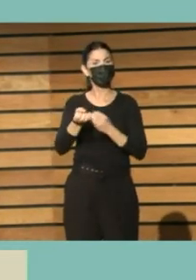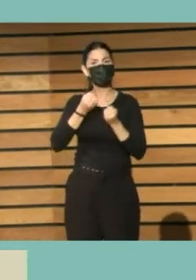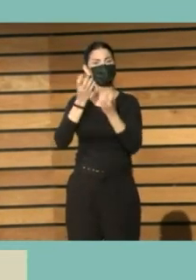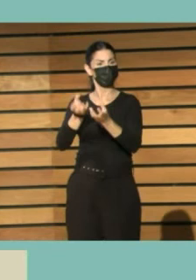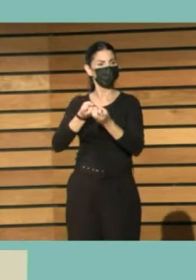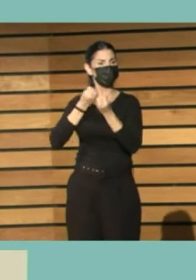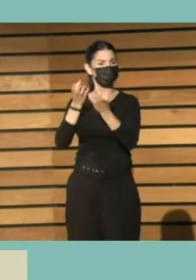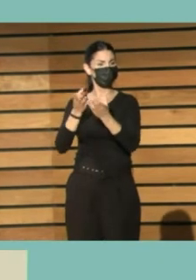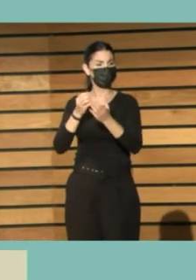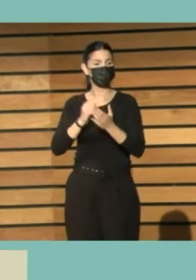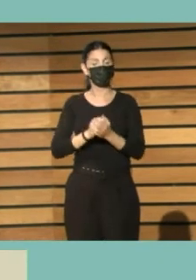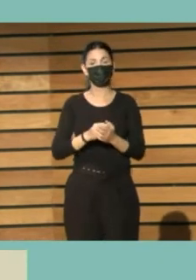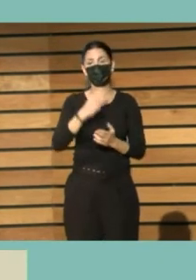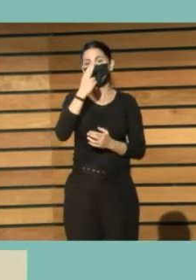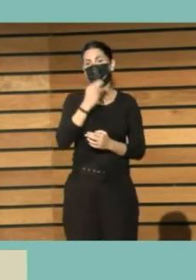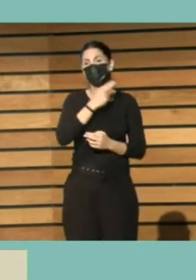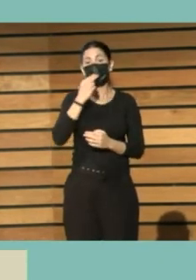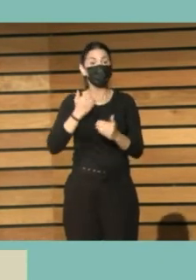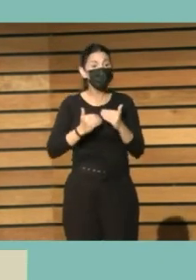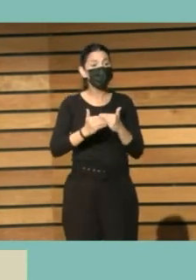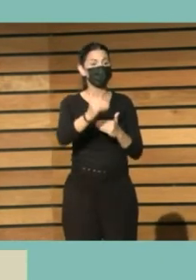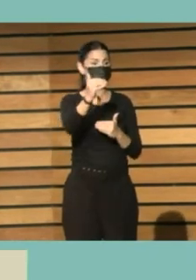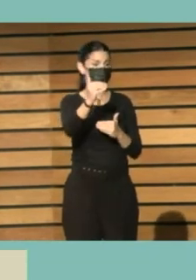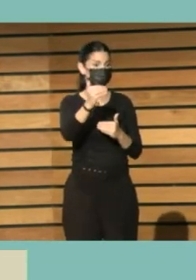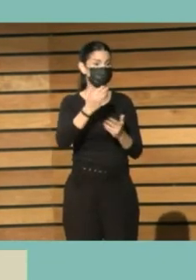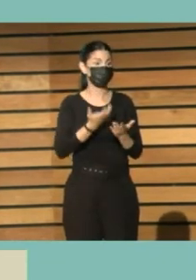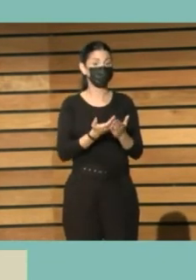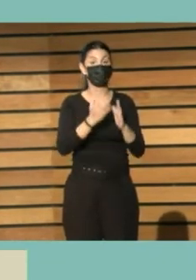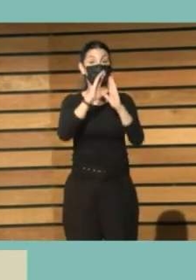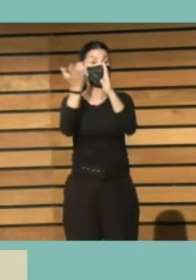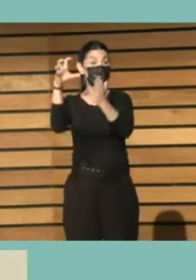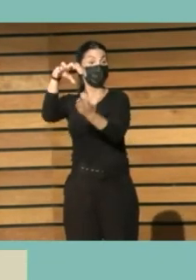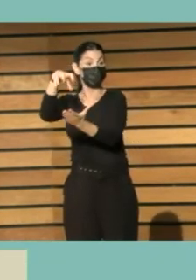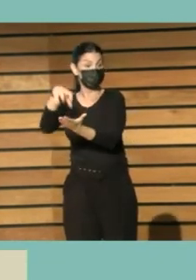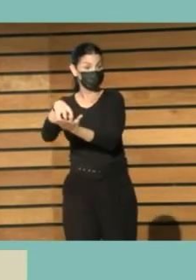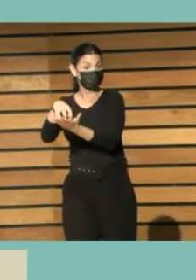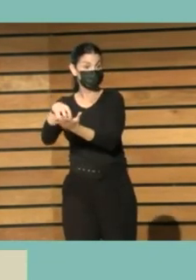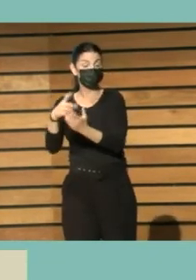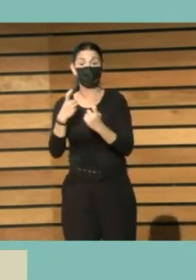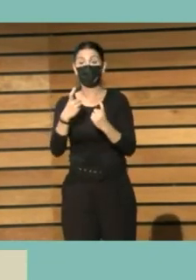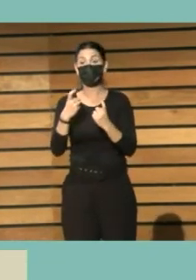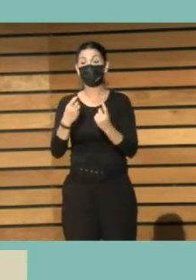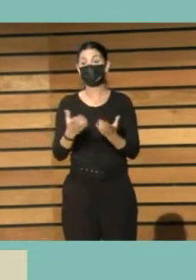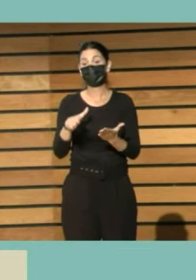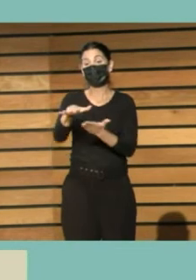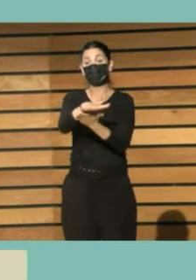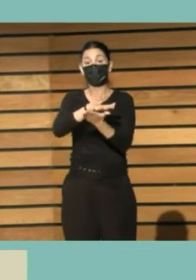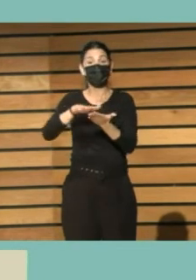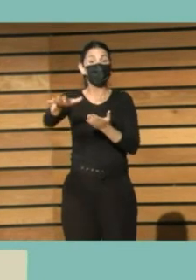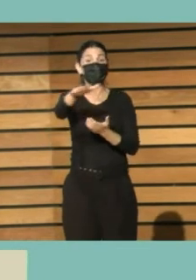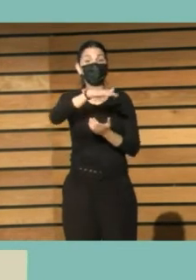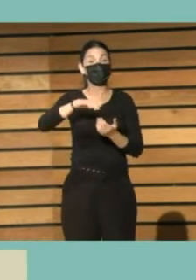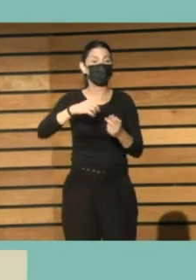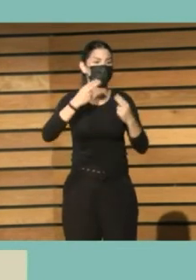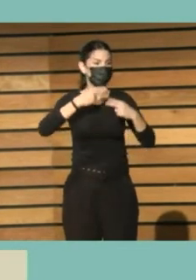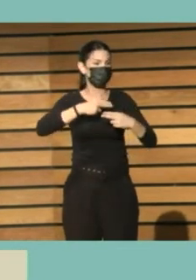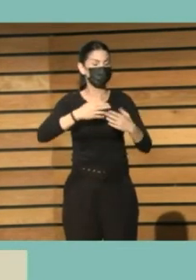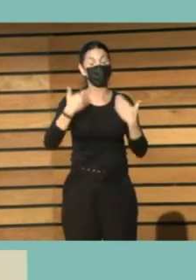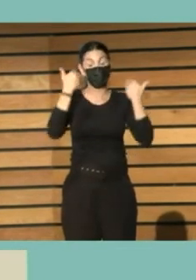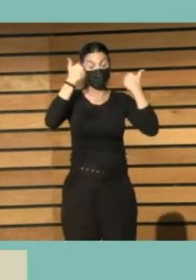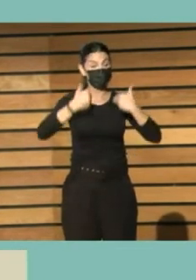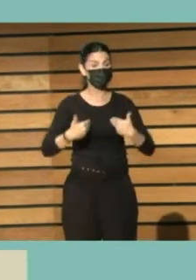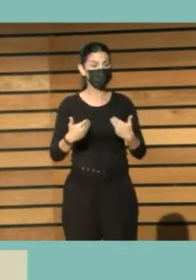forjando un compromiso de futuro para hacer de nuestras bibliotecas espacios plurales. Espacios físicos, espacios virtuales,